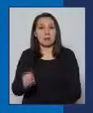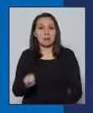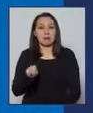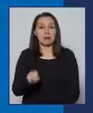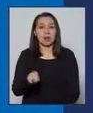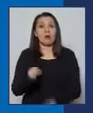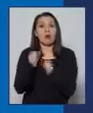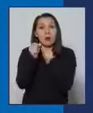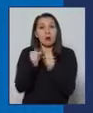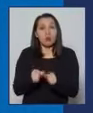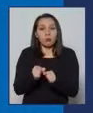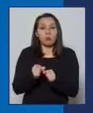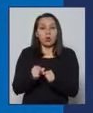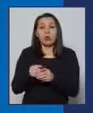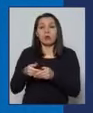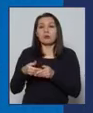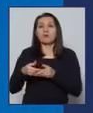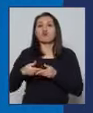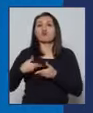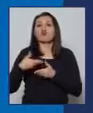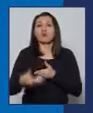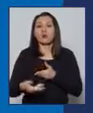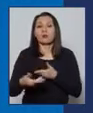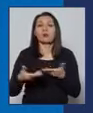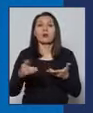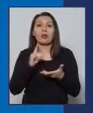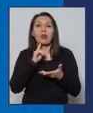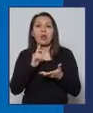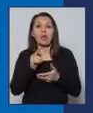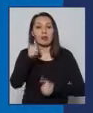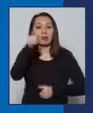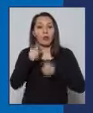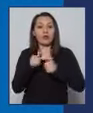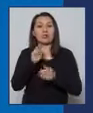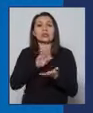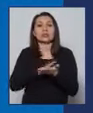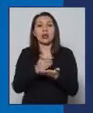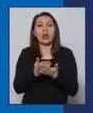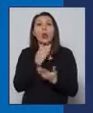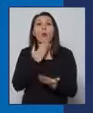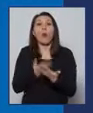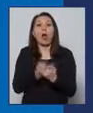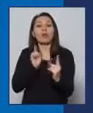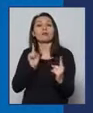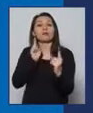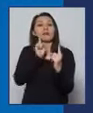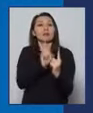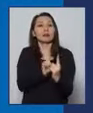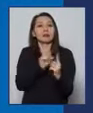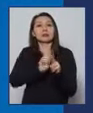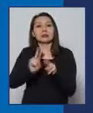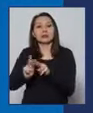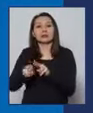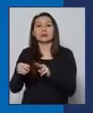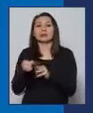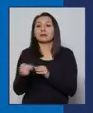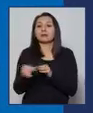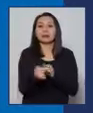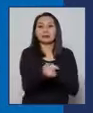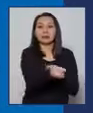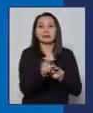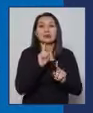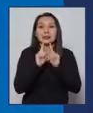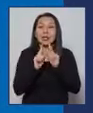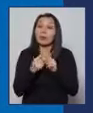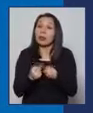la posibilidad del contagio, sobre todo a los profesionales de salud que están realizando este procedimiento. Sabemos que